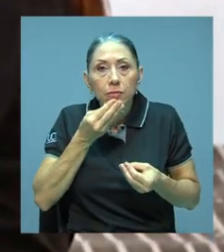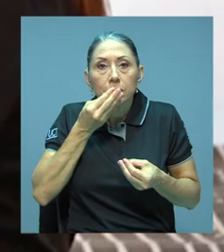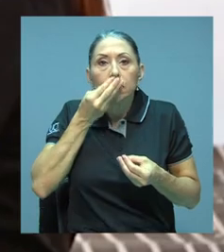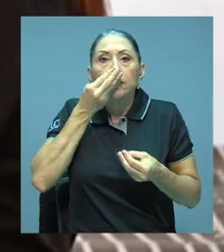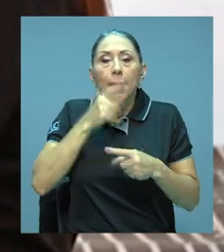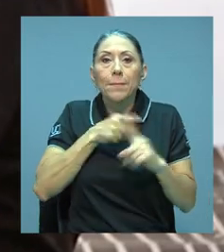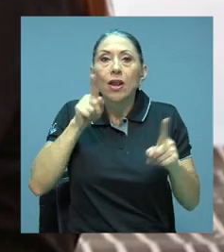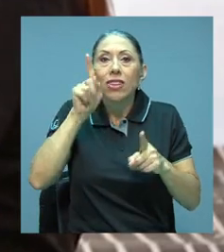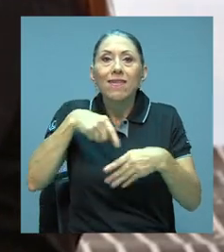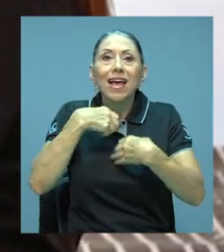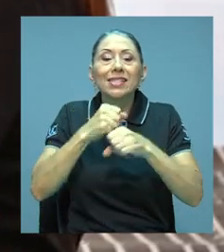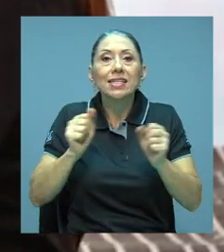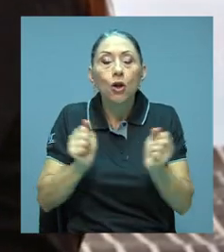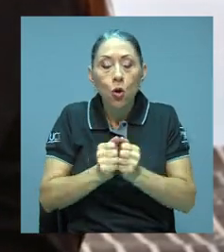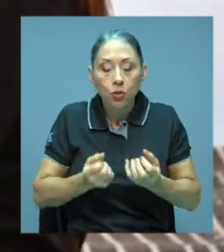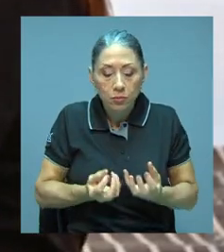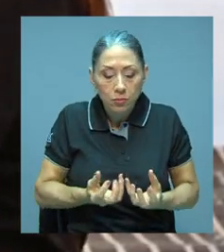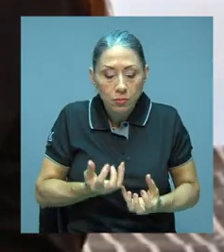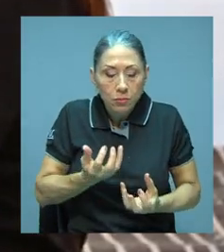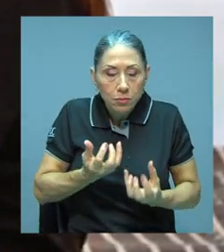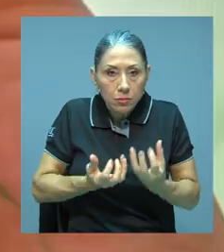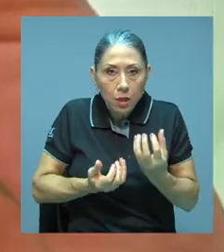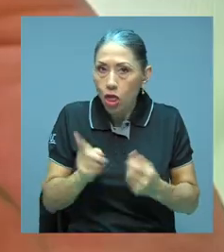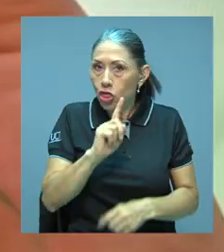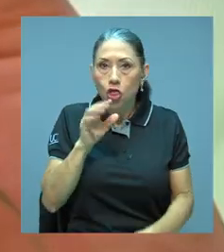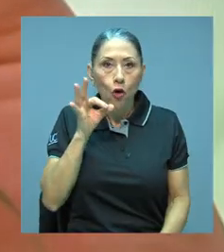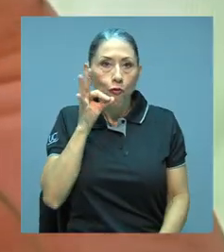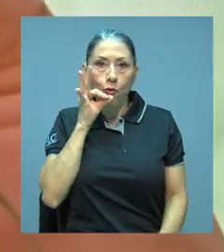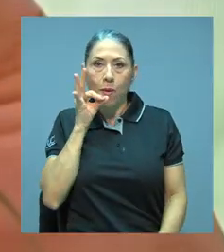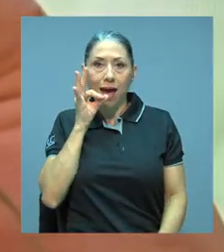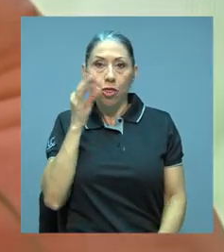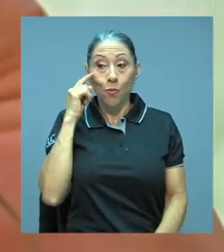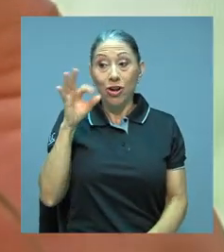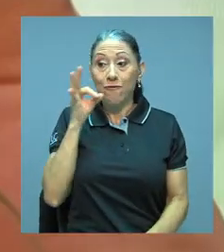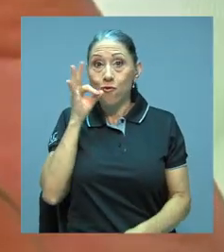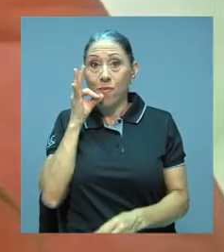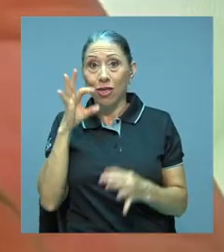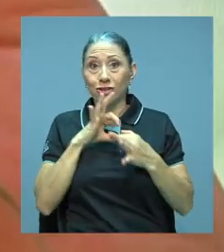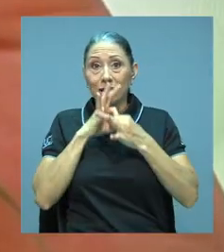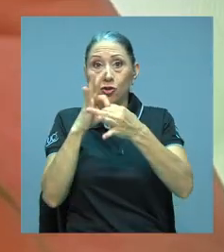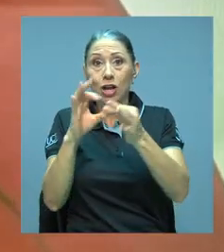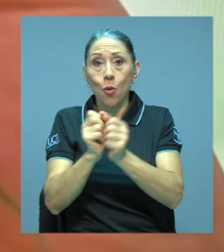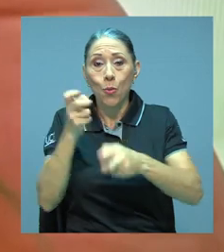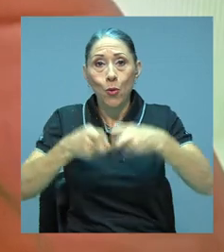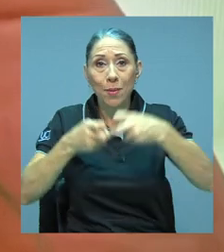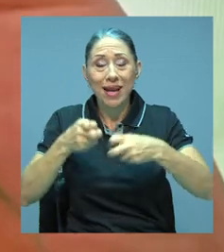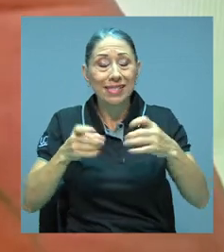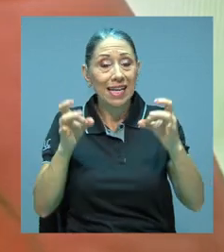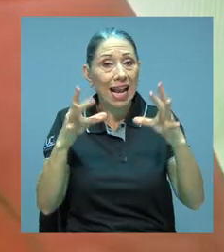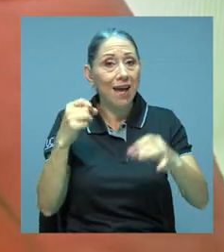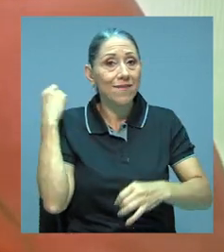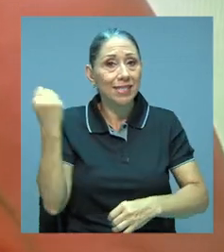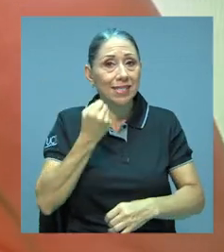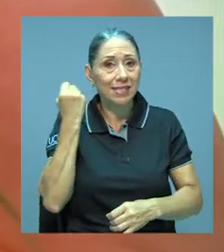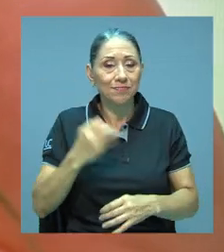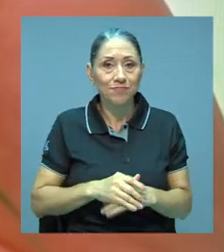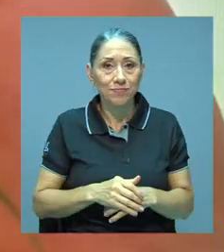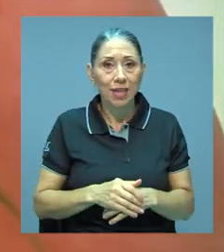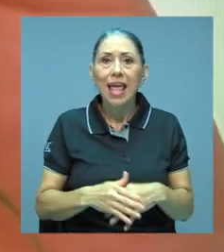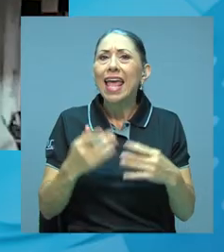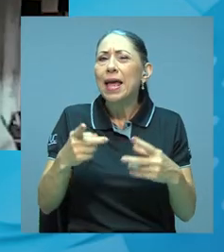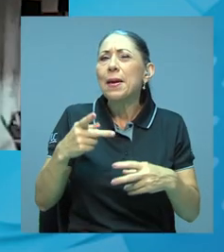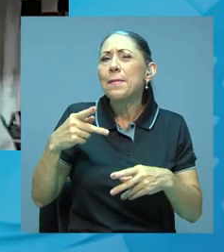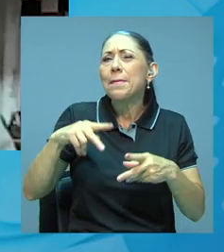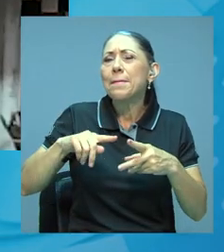debe efectuarse a través de vaporización y no del fumado, ya que este último se asocia con problemas graves. El riesgo, el principal riesgo, creo